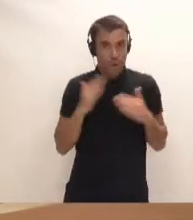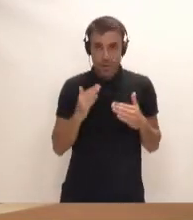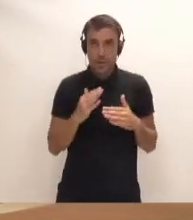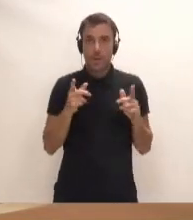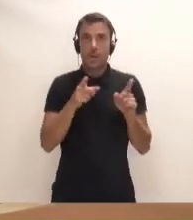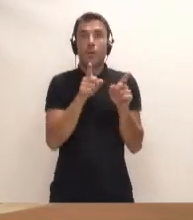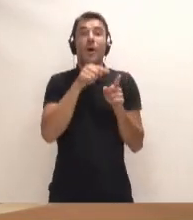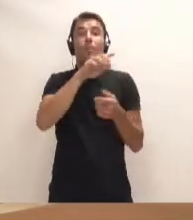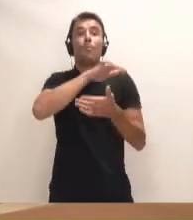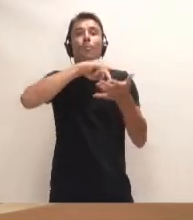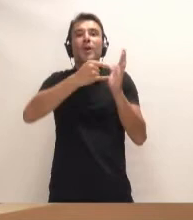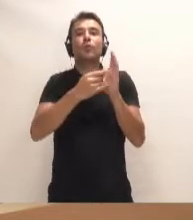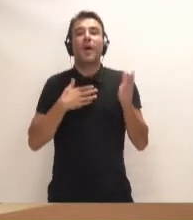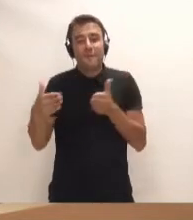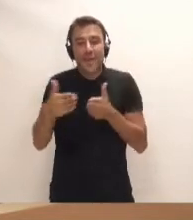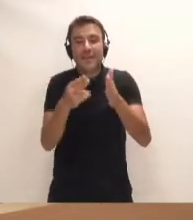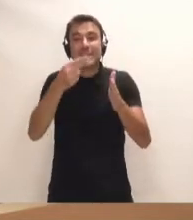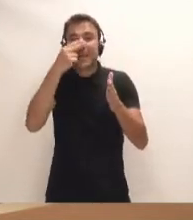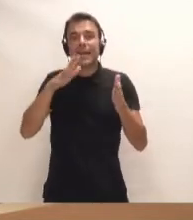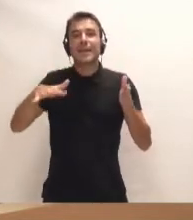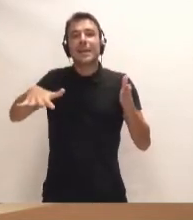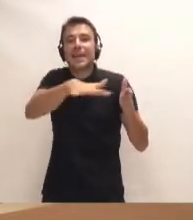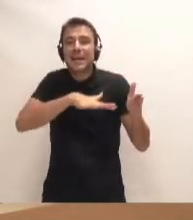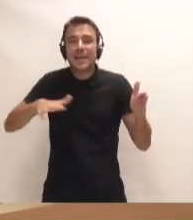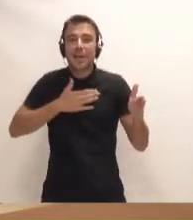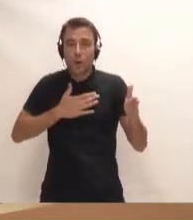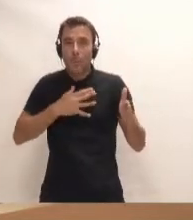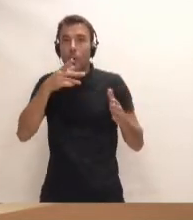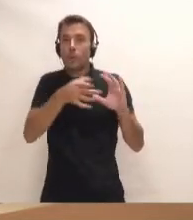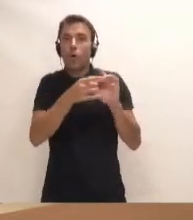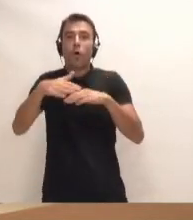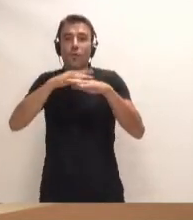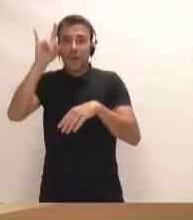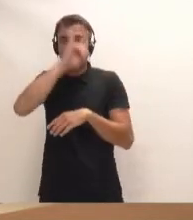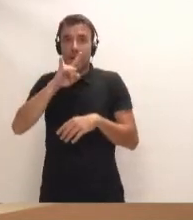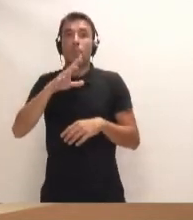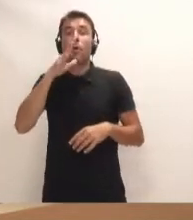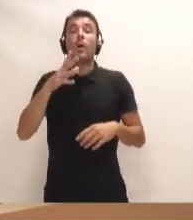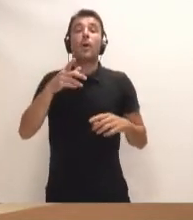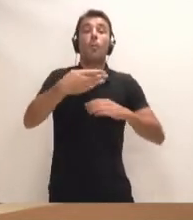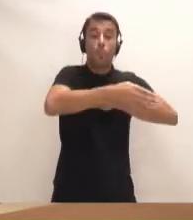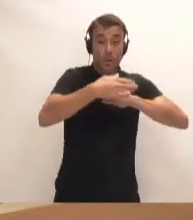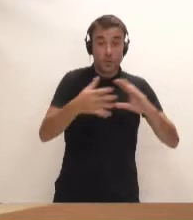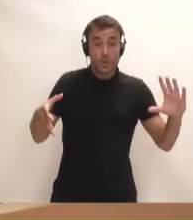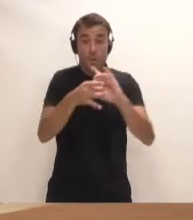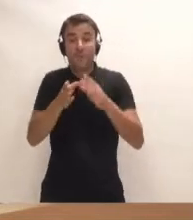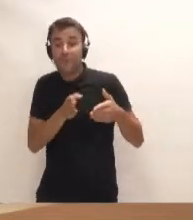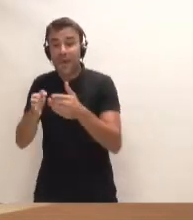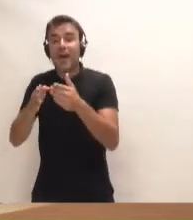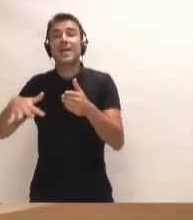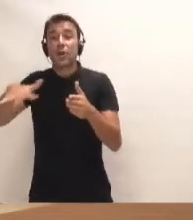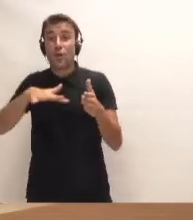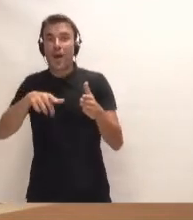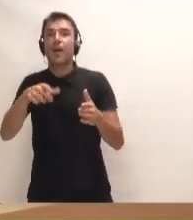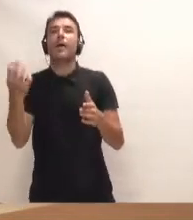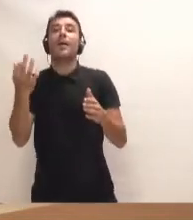es una vía de interés regional que corresponde al Gobierno de Canarias, porque todas aquellas vías que unen los puertos con las vías de interés regional son vías de interés regional, con lo cual habría que